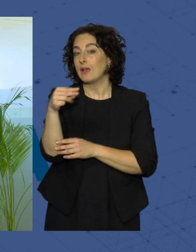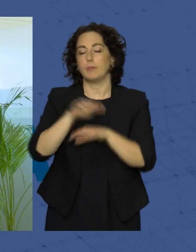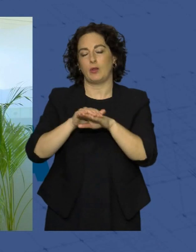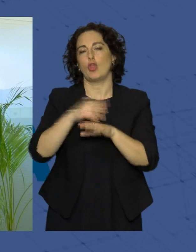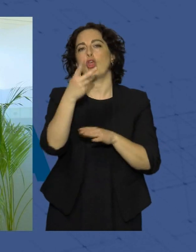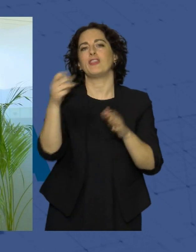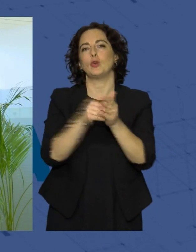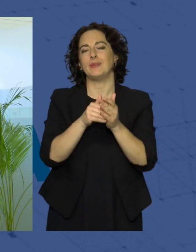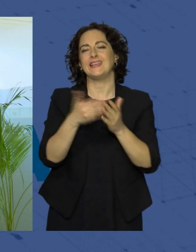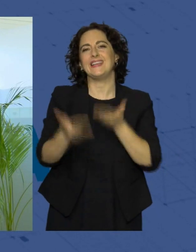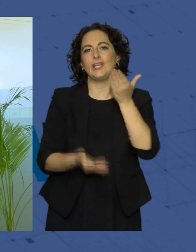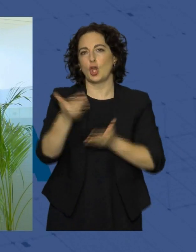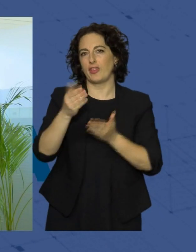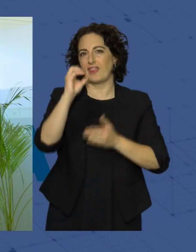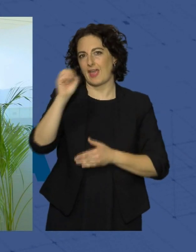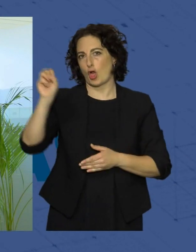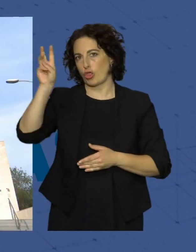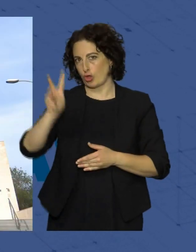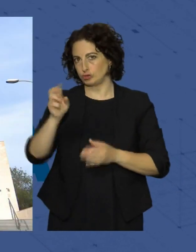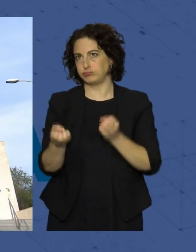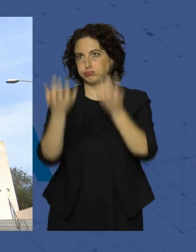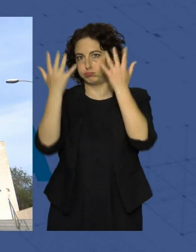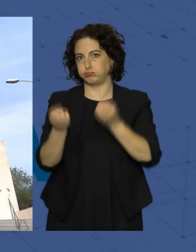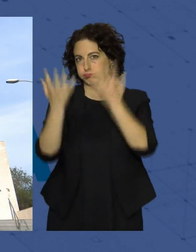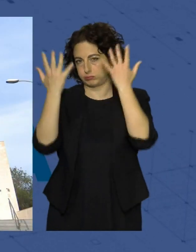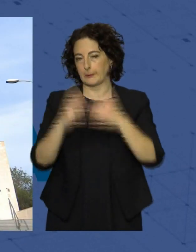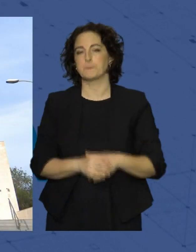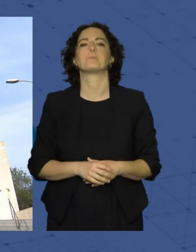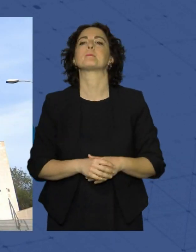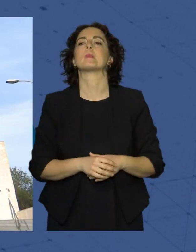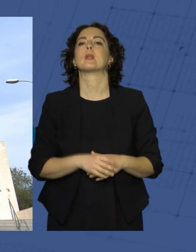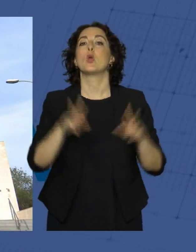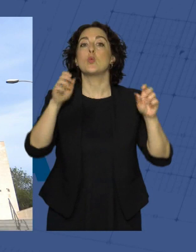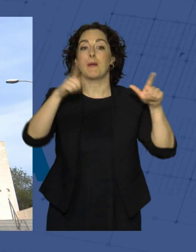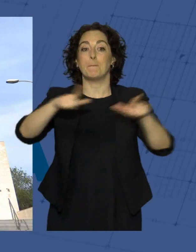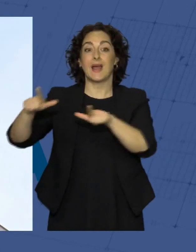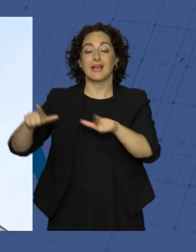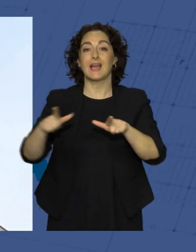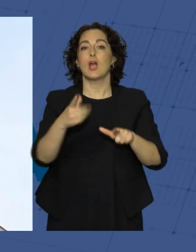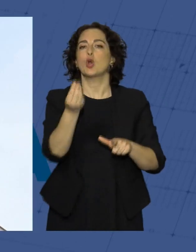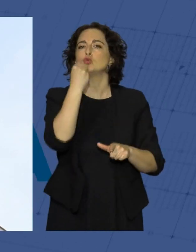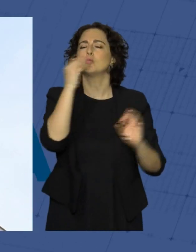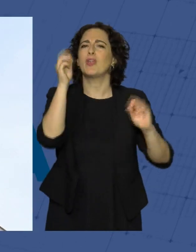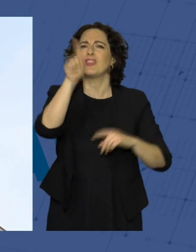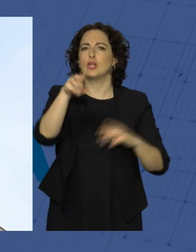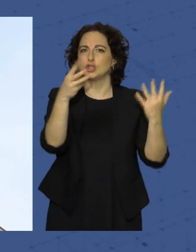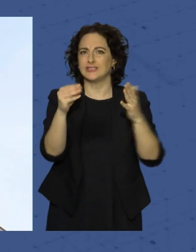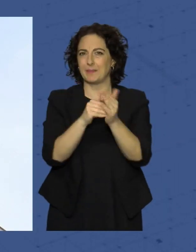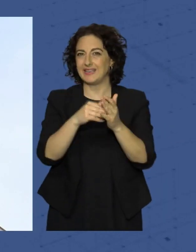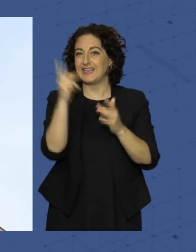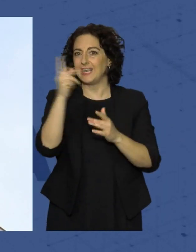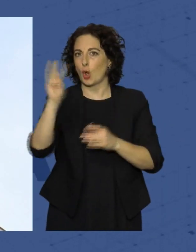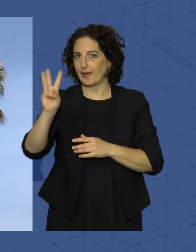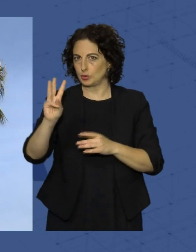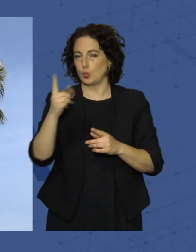de CO2 de emisiones a la atmósfera. Las nuevas placas generarán un consumo de 180.000 kilovatios al año